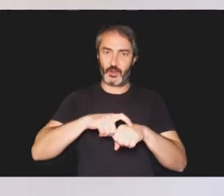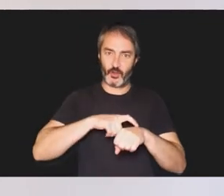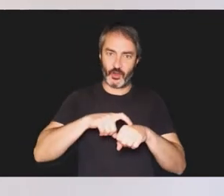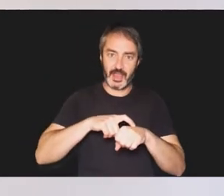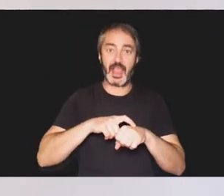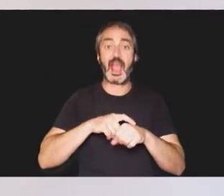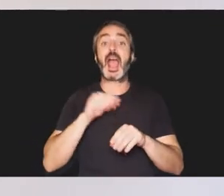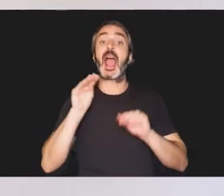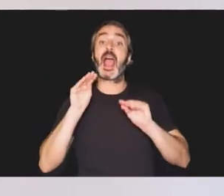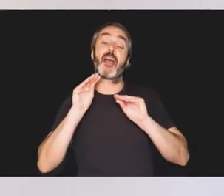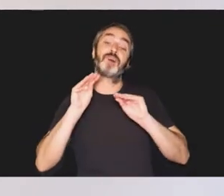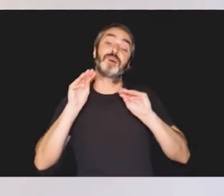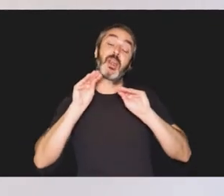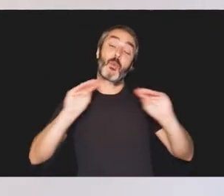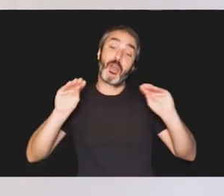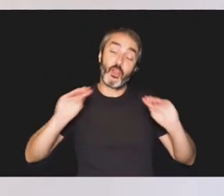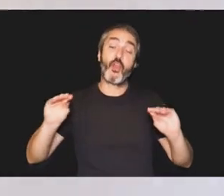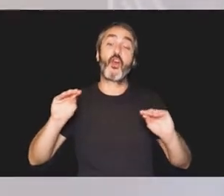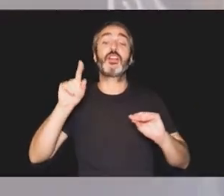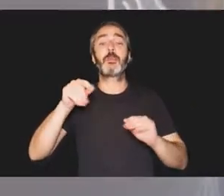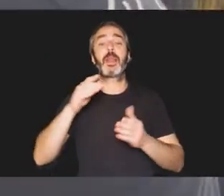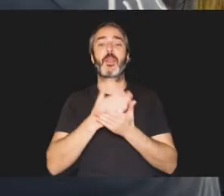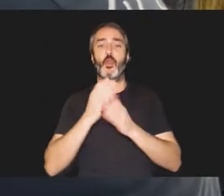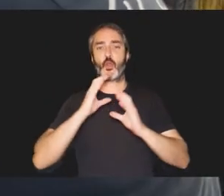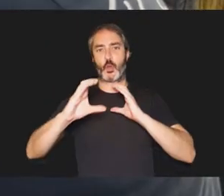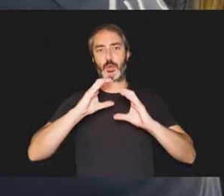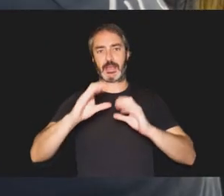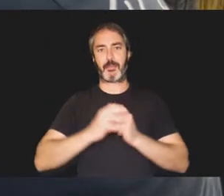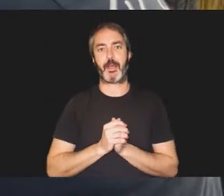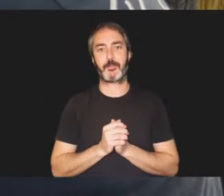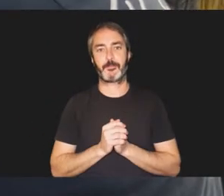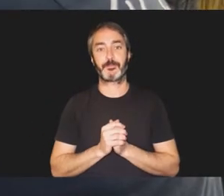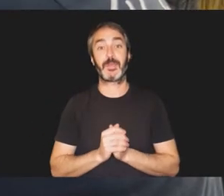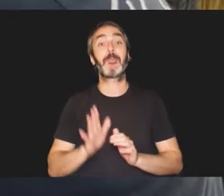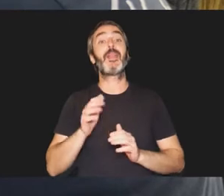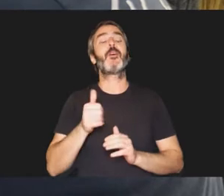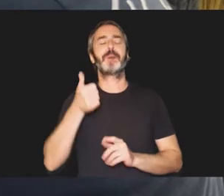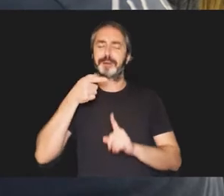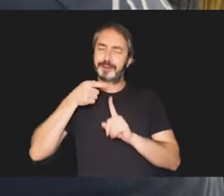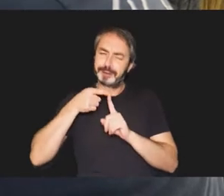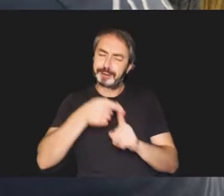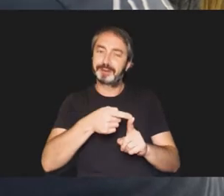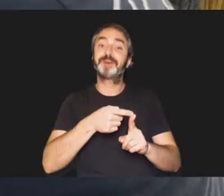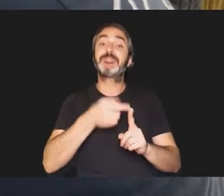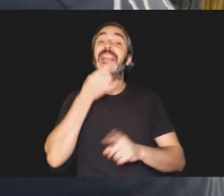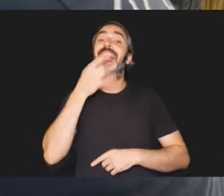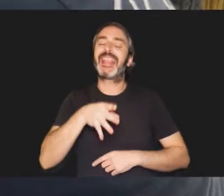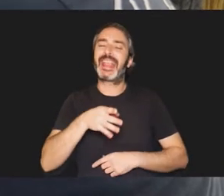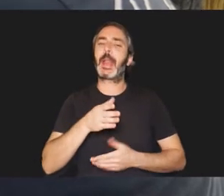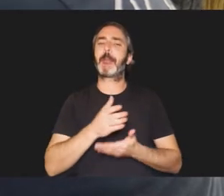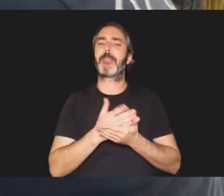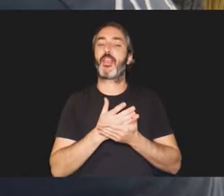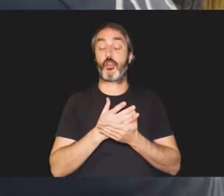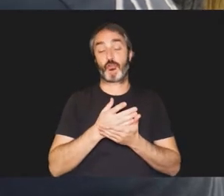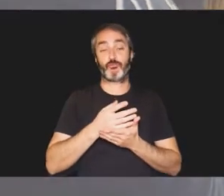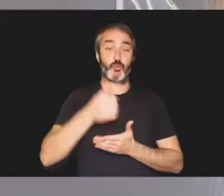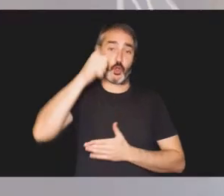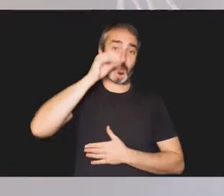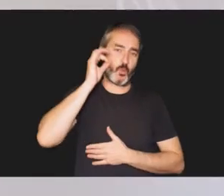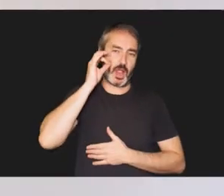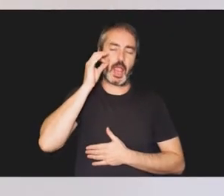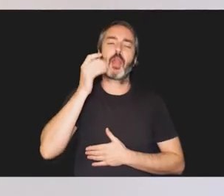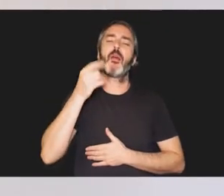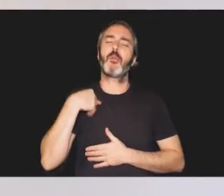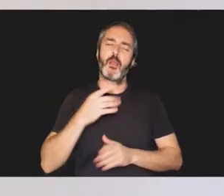psicología, educación y mediación comunicativa. Pero es el mediador o mediadora en sordoceguera quien realizará las